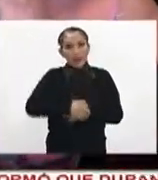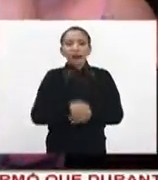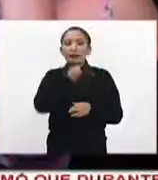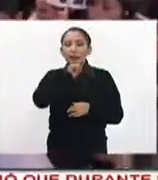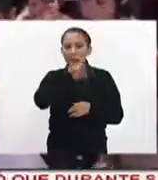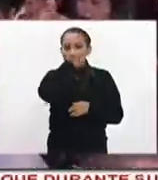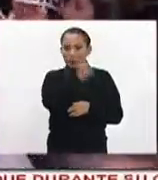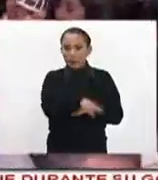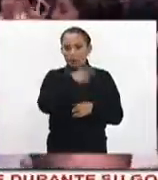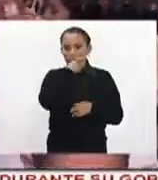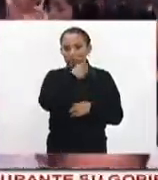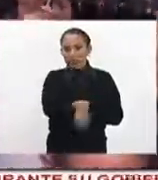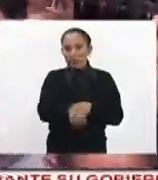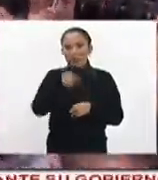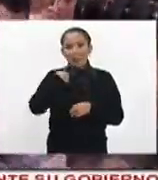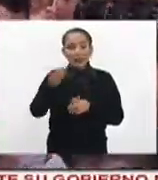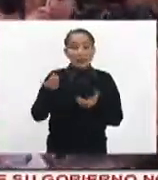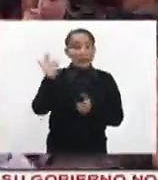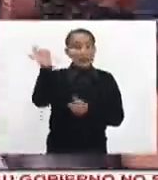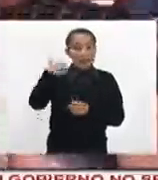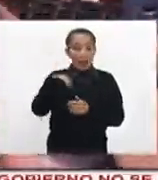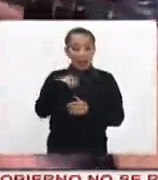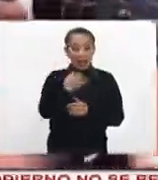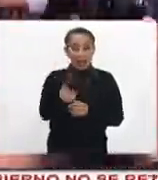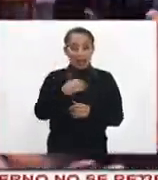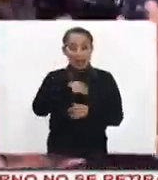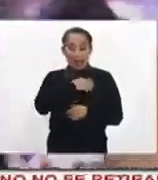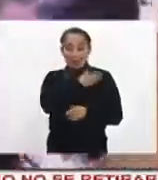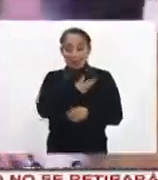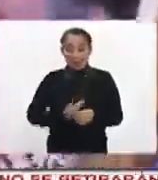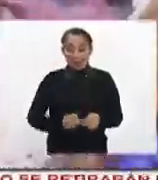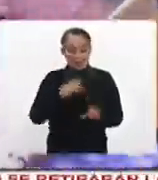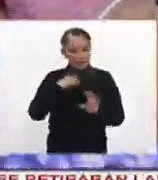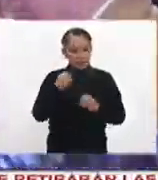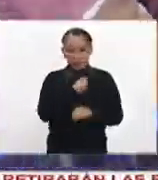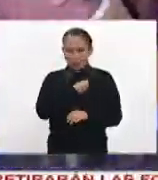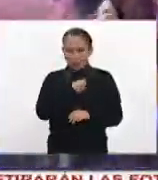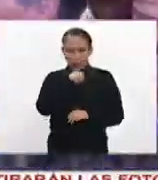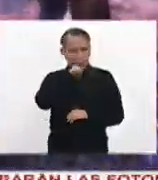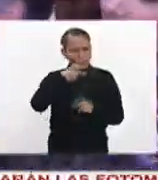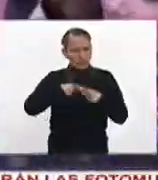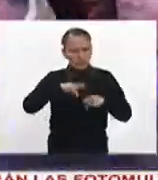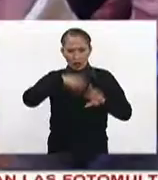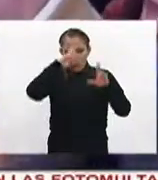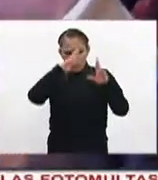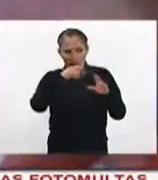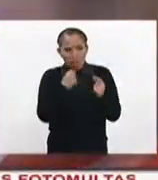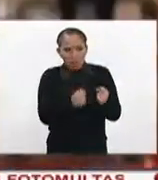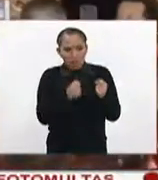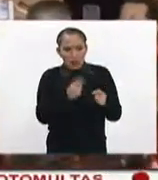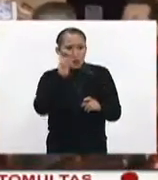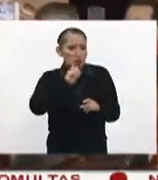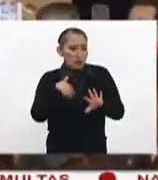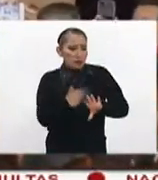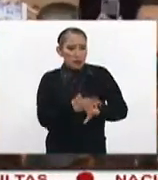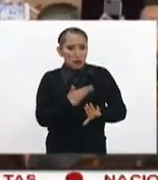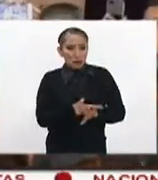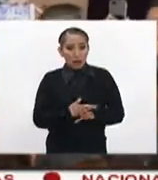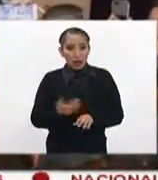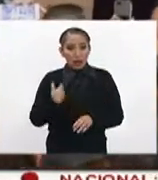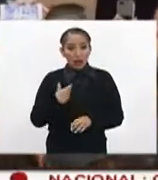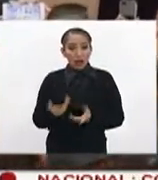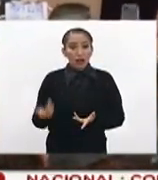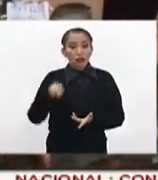Asimismo, señaló que de llegar a la presidencia habrá cero tolerancia a quien falte el respeto a las mujeres. A nosotros